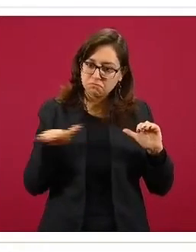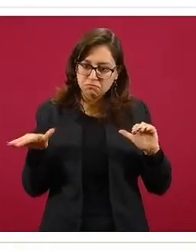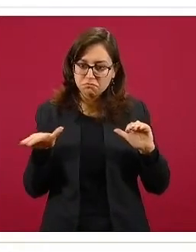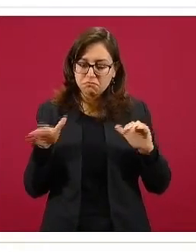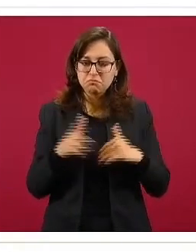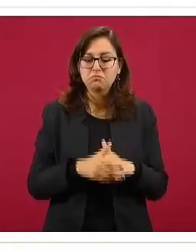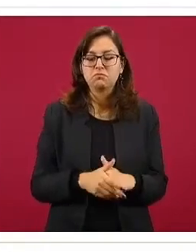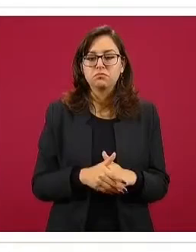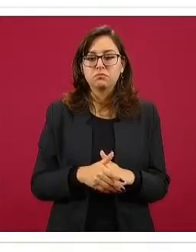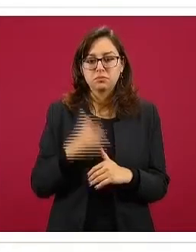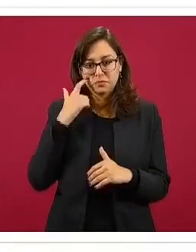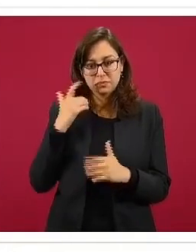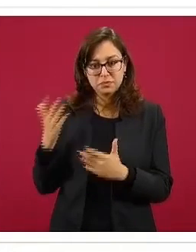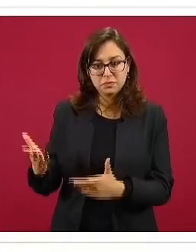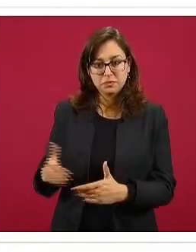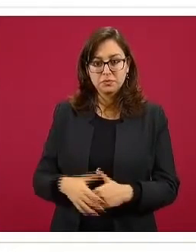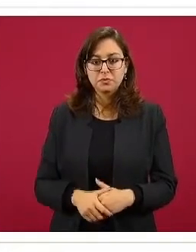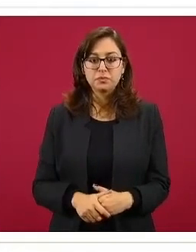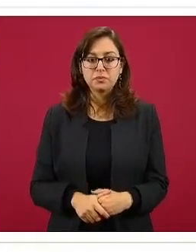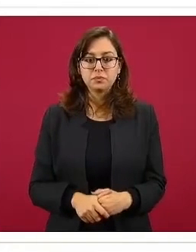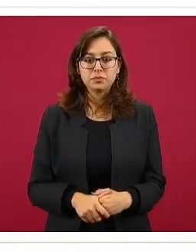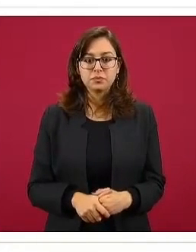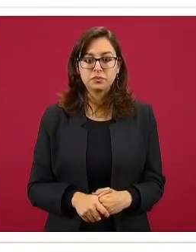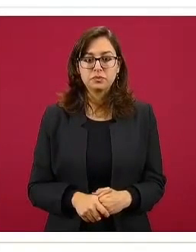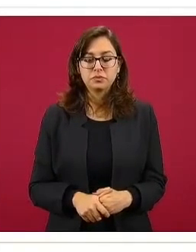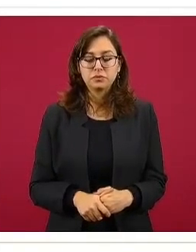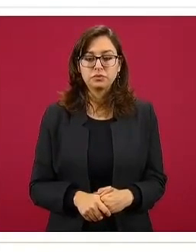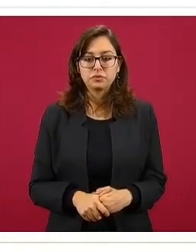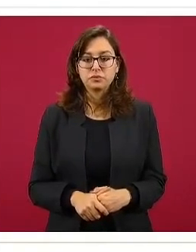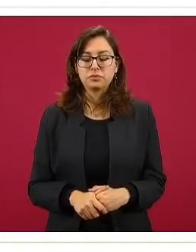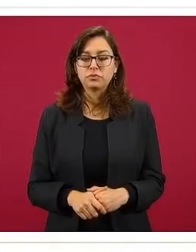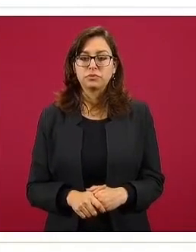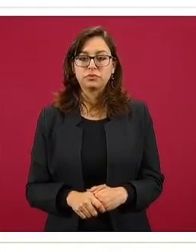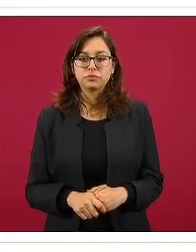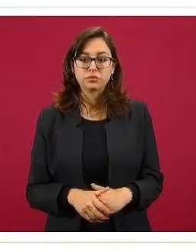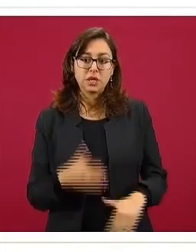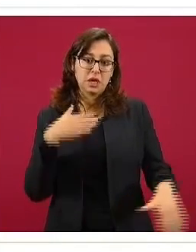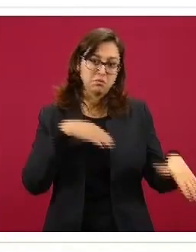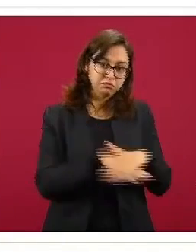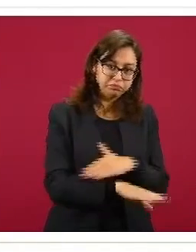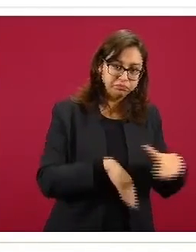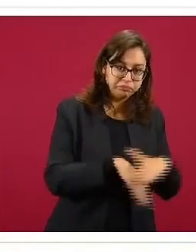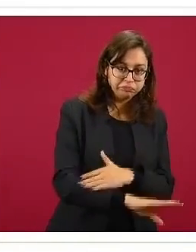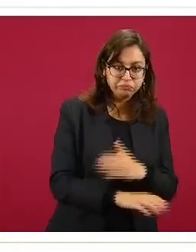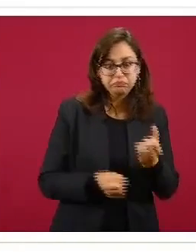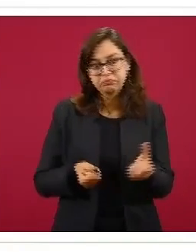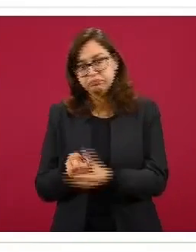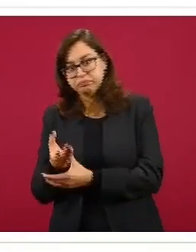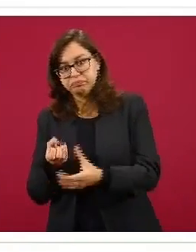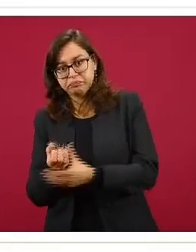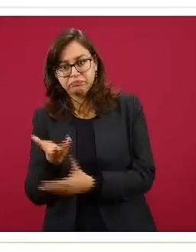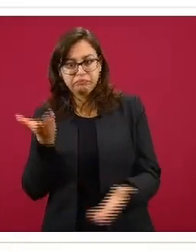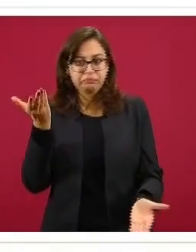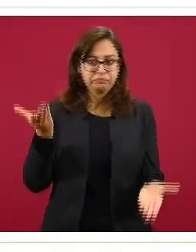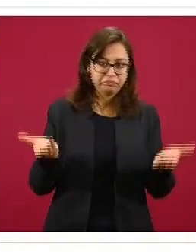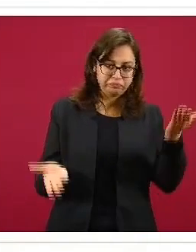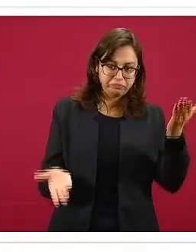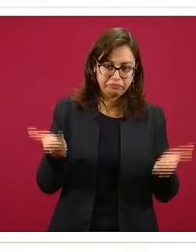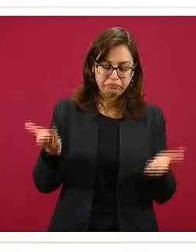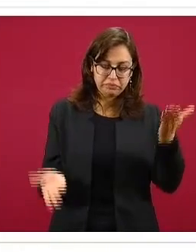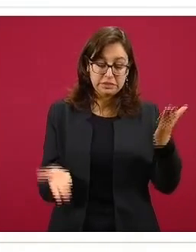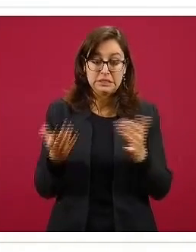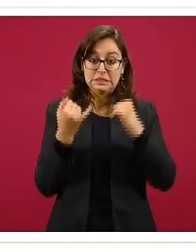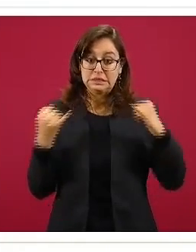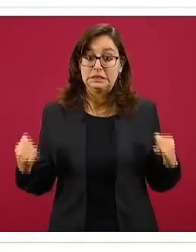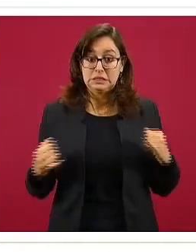egresos hospitalarios son equivalentes al número de ingresos. En algunos hospitales en particular, sobre todo los Institutos Nacionales de